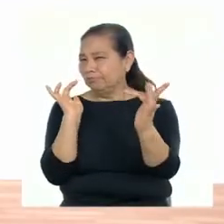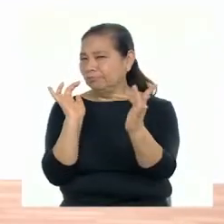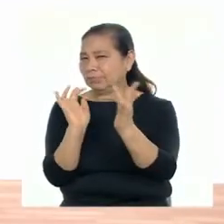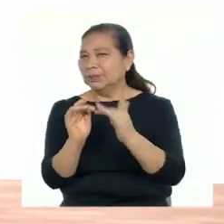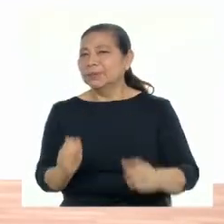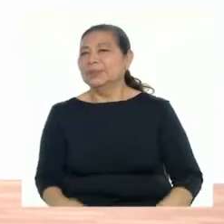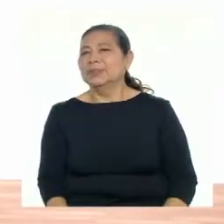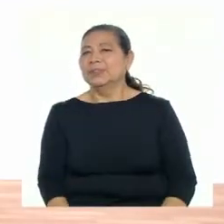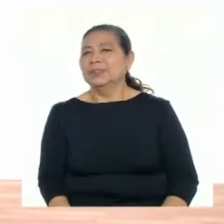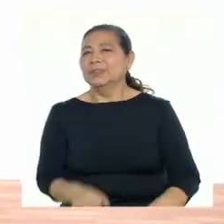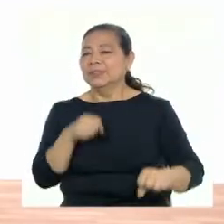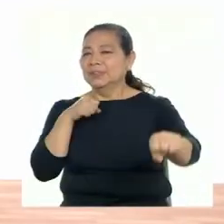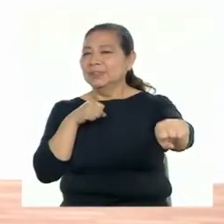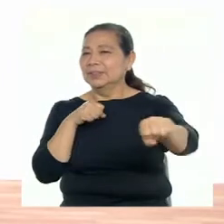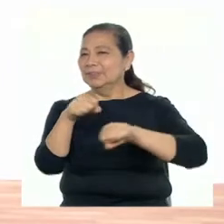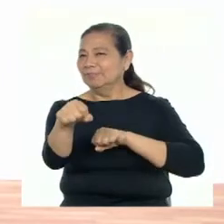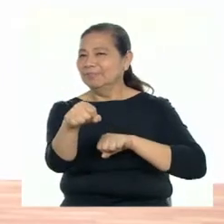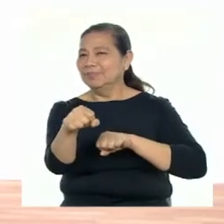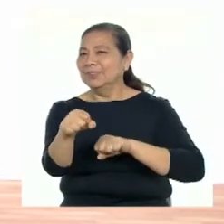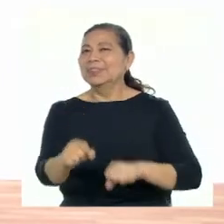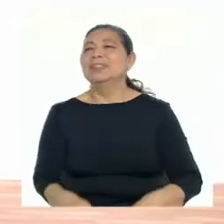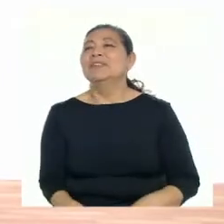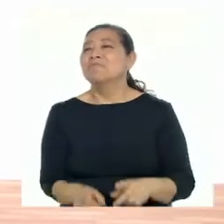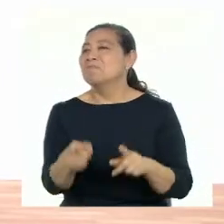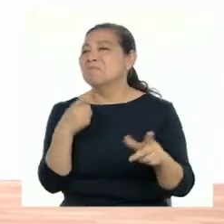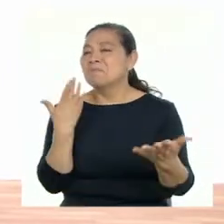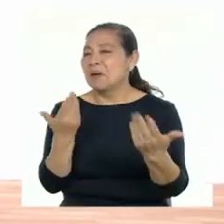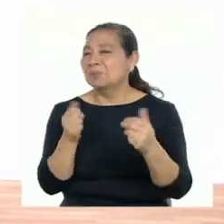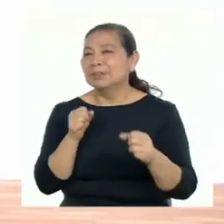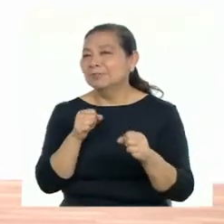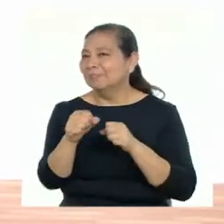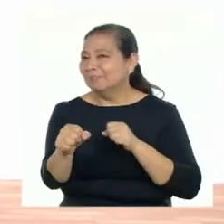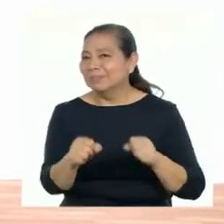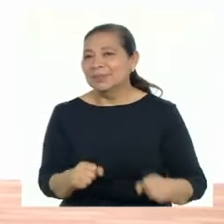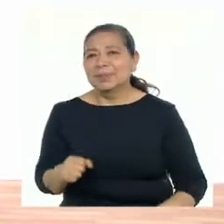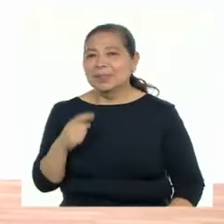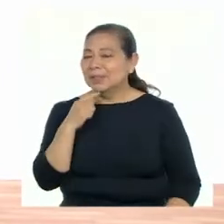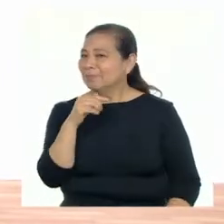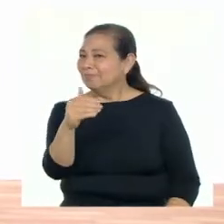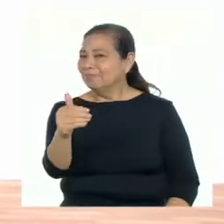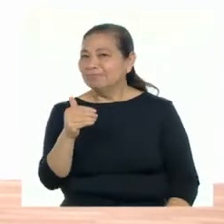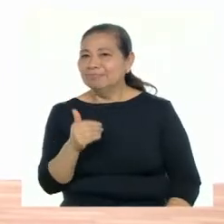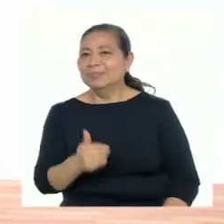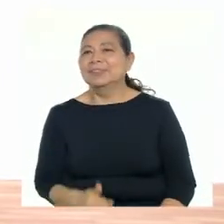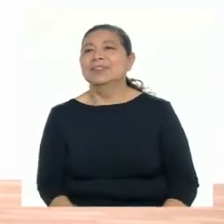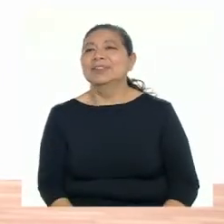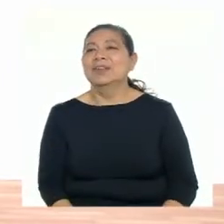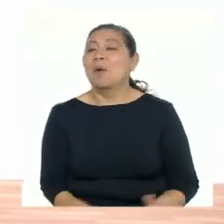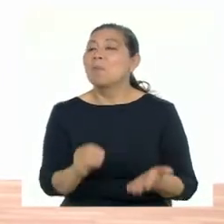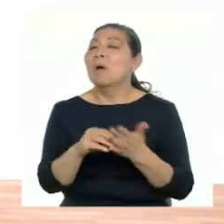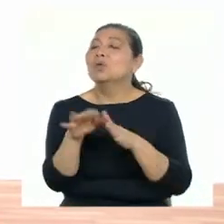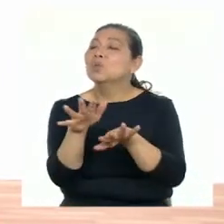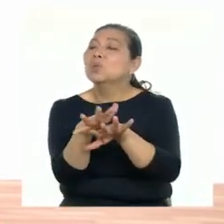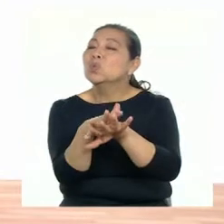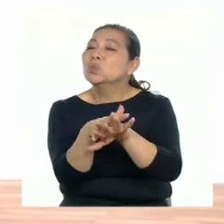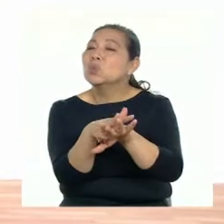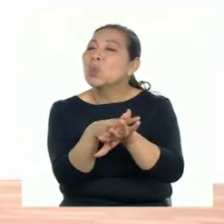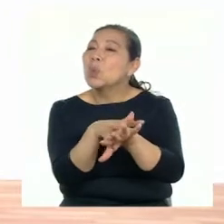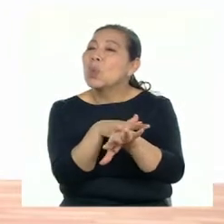Allí. Y patada. ¡Vamos! Patada. Más suave.